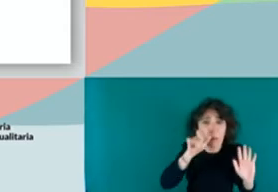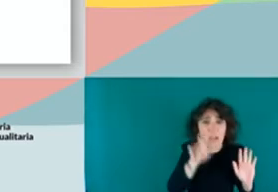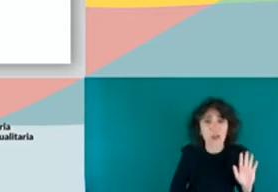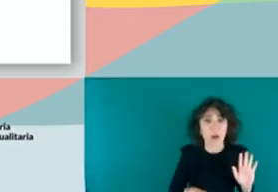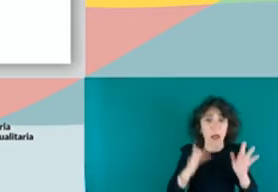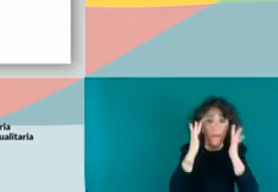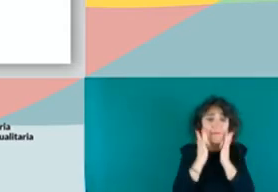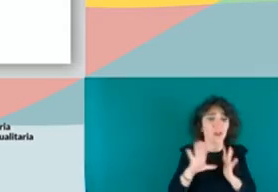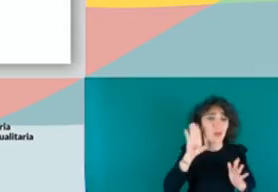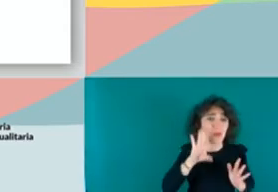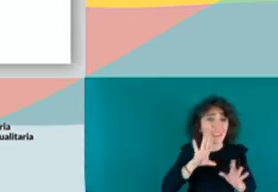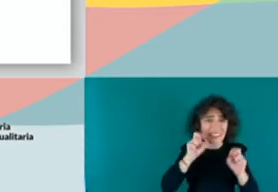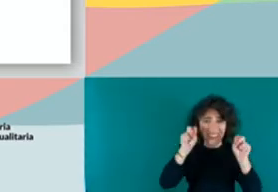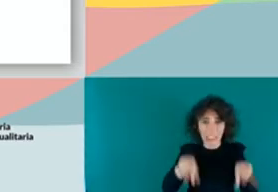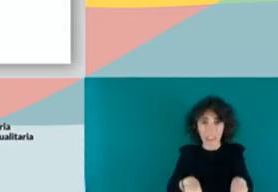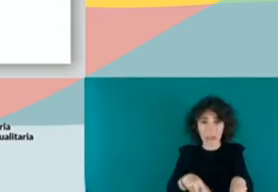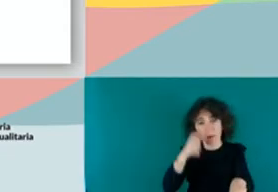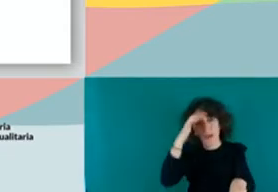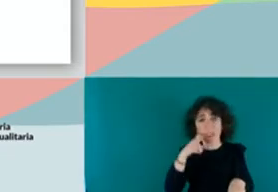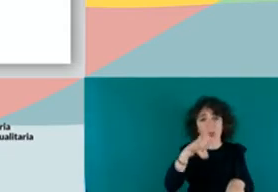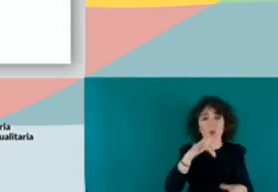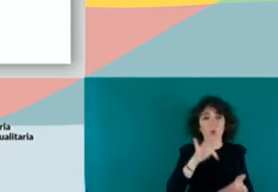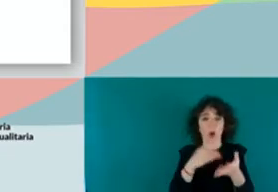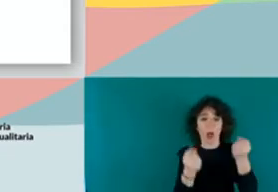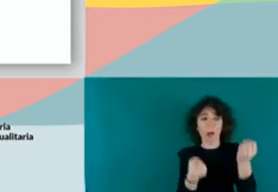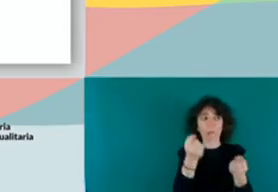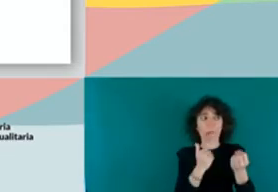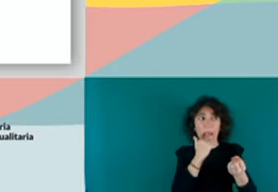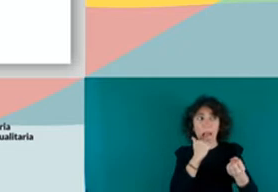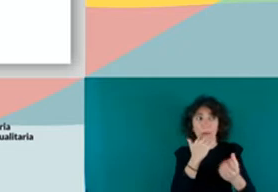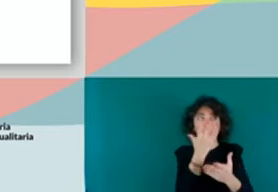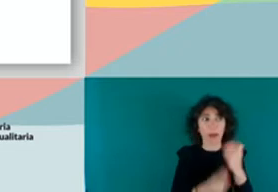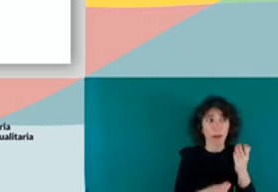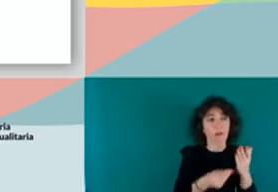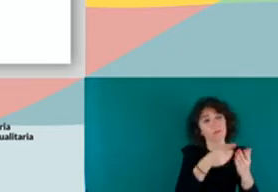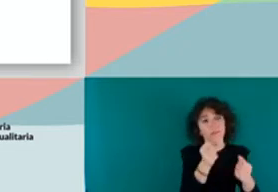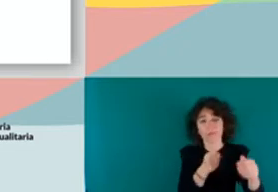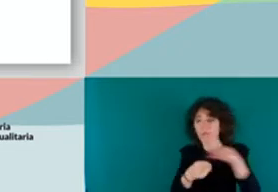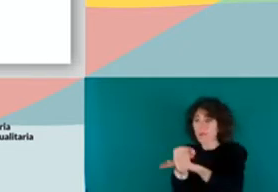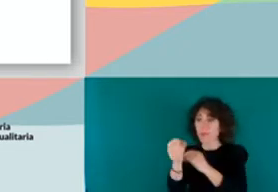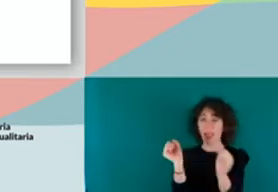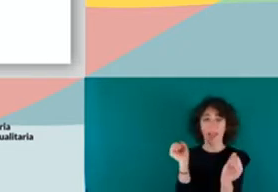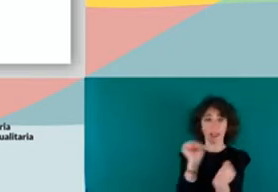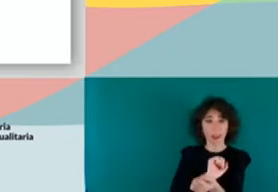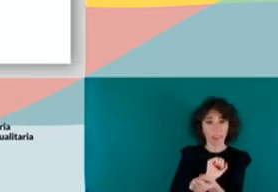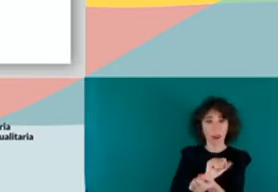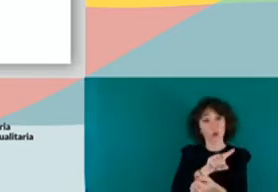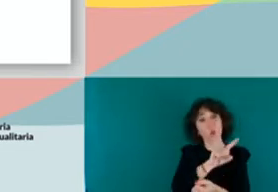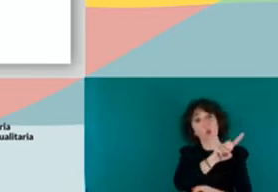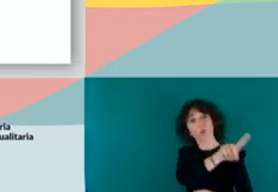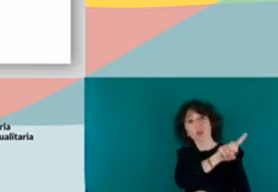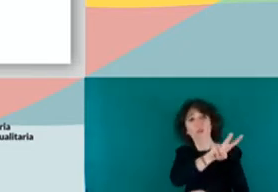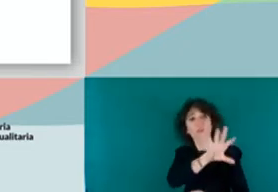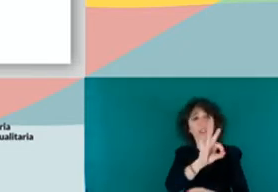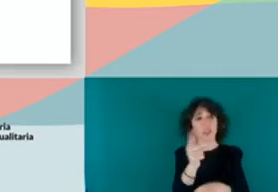si ahora ustedes, por cometer una infracción con su coche, les metieran en la cárcel. Oye, que ibas a 120 kilómetros por hora,